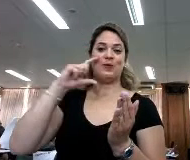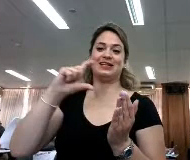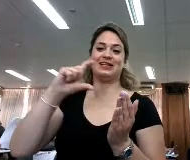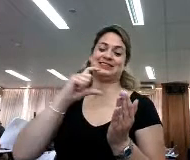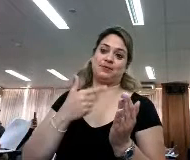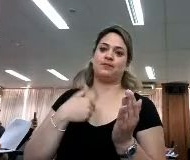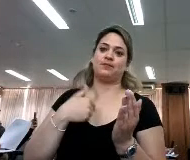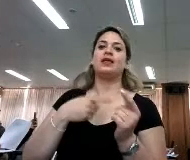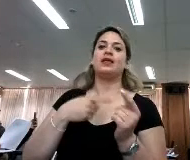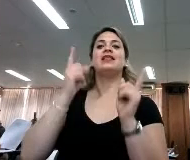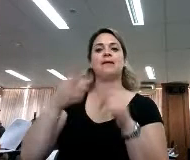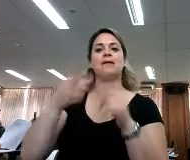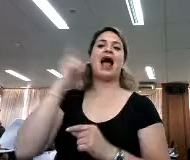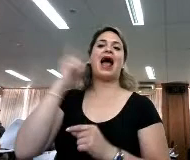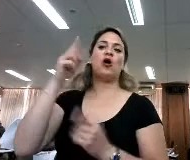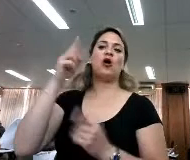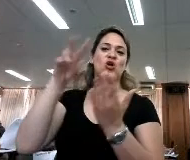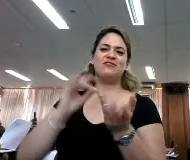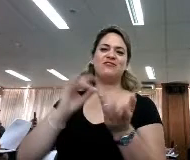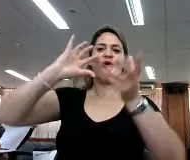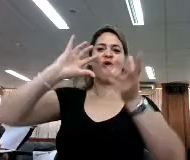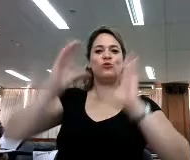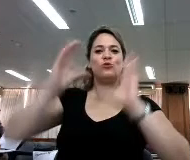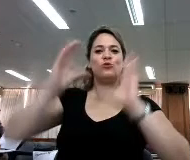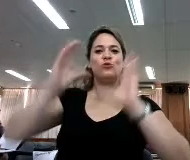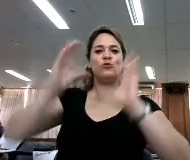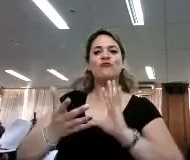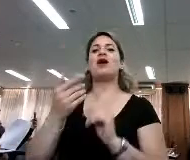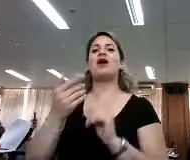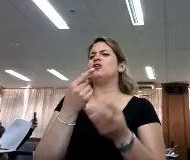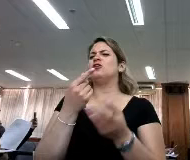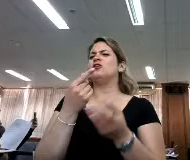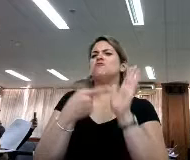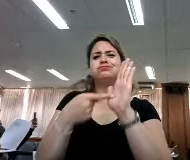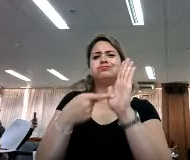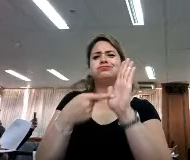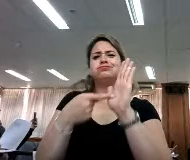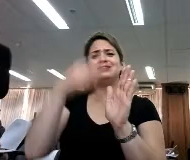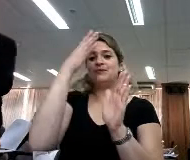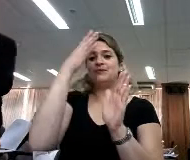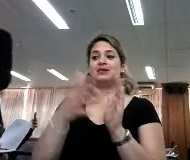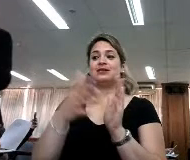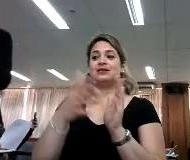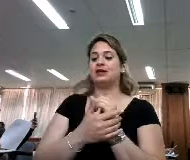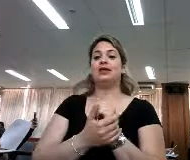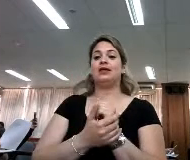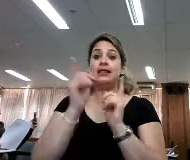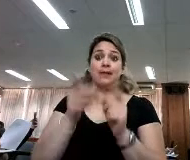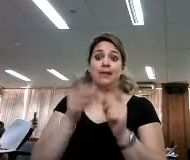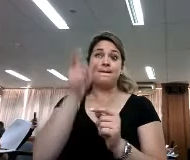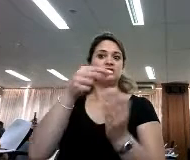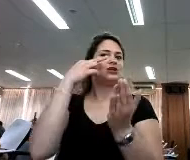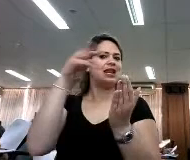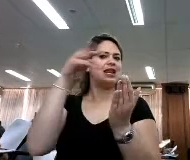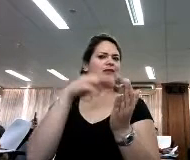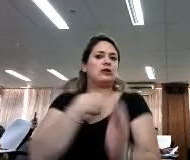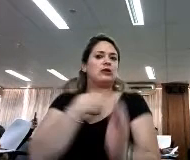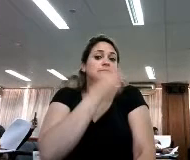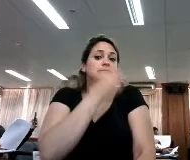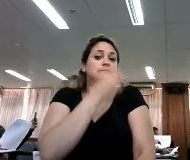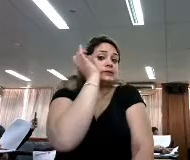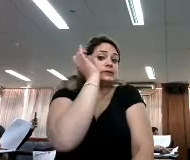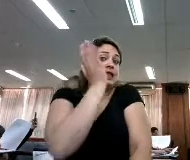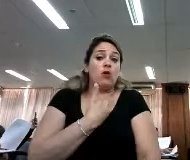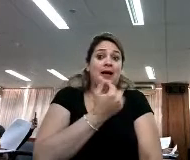Audiolibros, mismo caso, un formato muy denostado, hay una cierta disculpa de los mismos lectores de audiolibros,